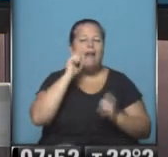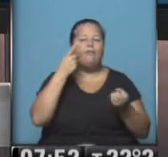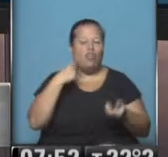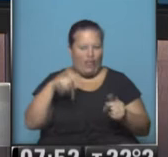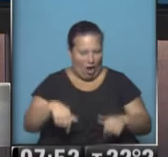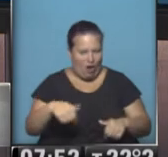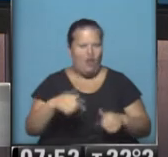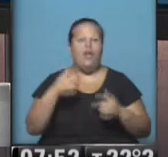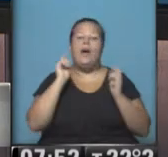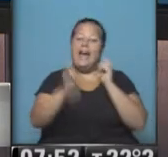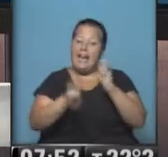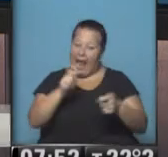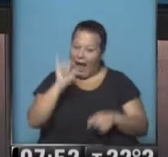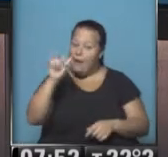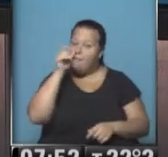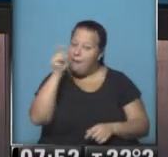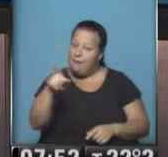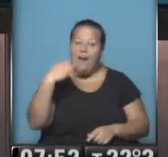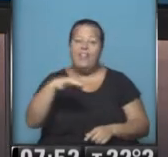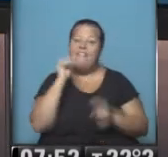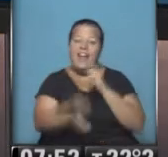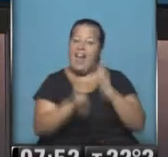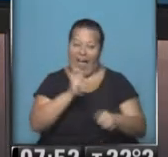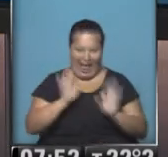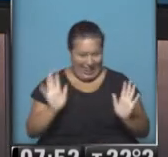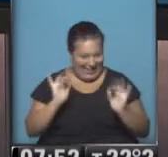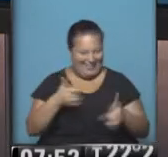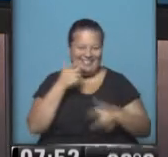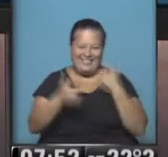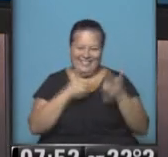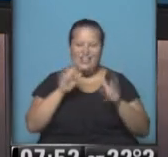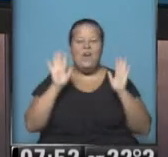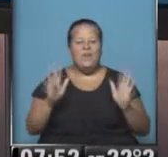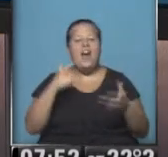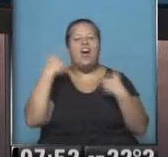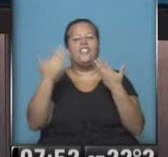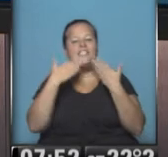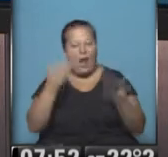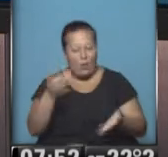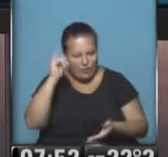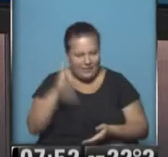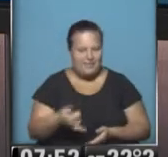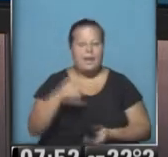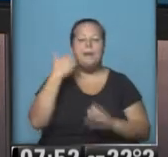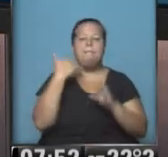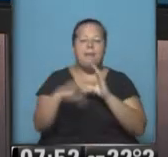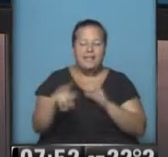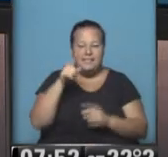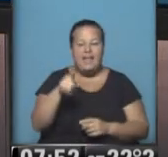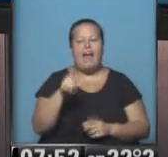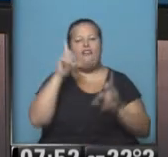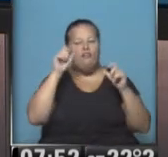hoy. Muchos regalos, decirle a papá que necesitas muchos regalitos en este día. Bueno, esos son los saluditos. Sí, vamos a los mensajes y